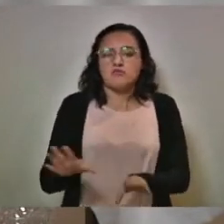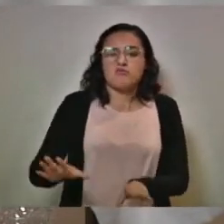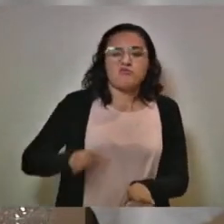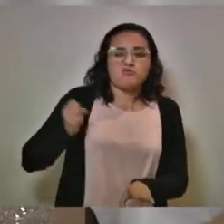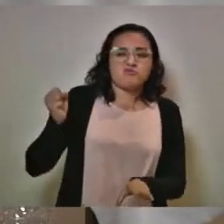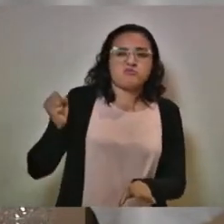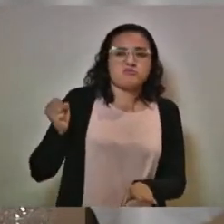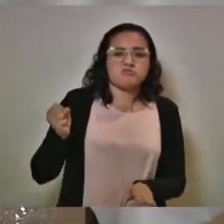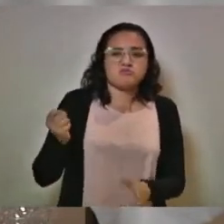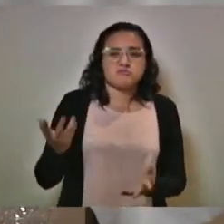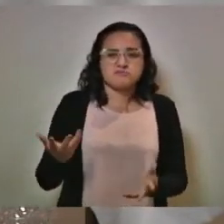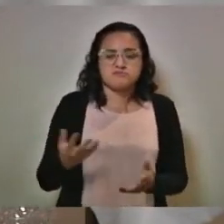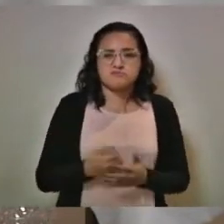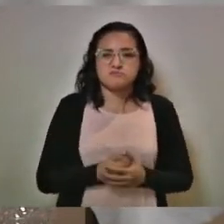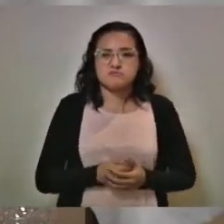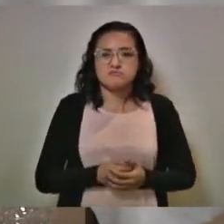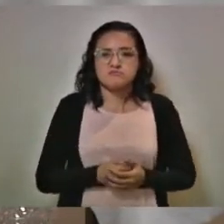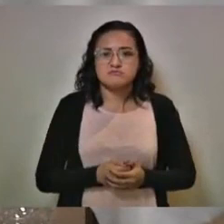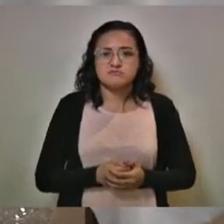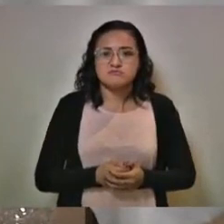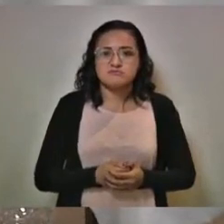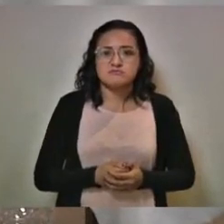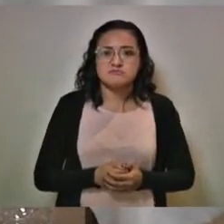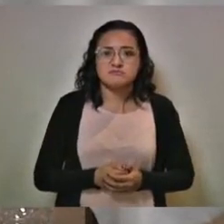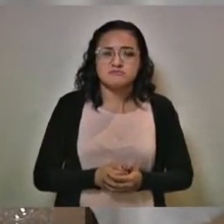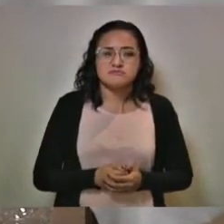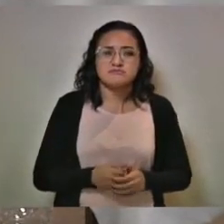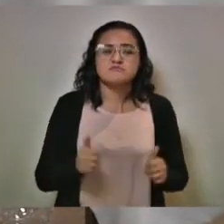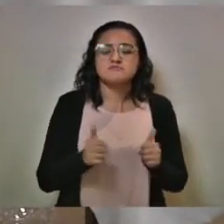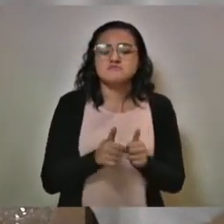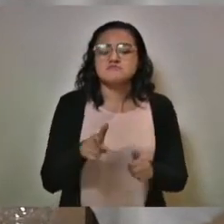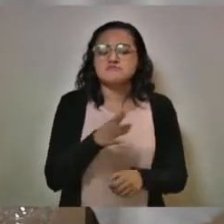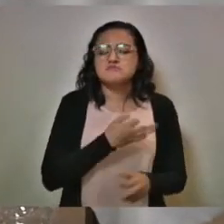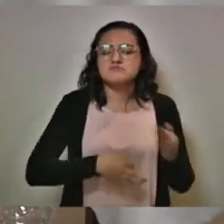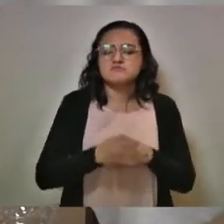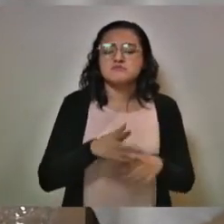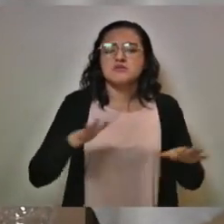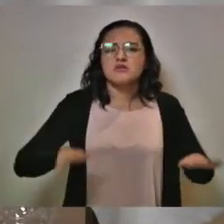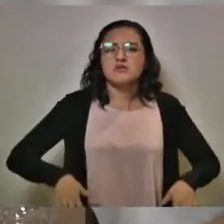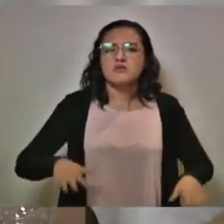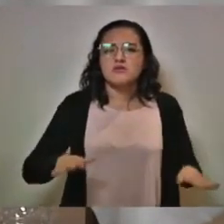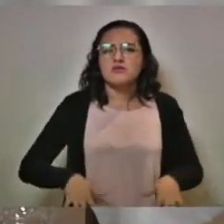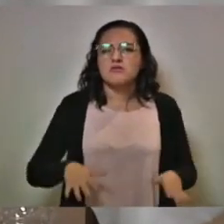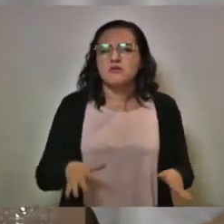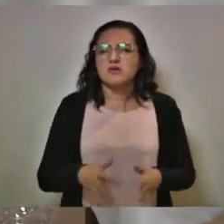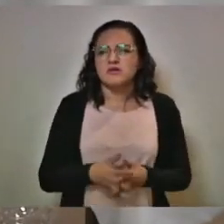con la cobardía del anonimato,